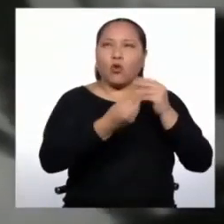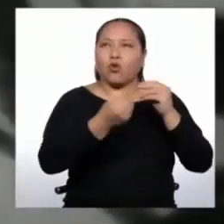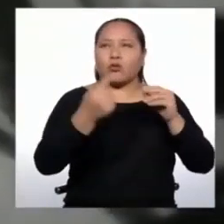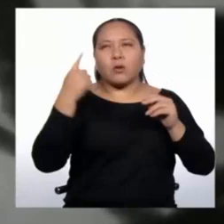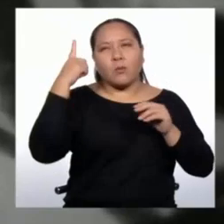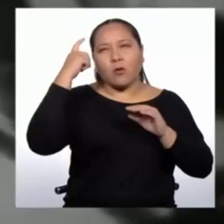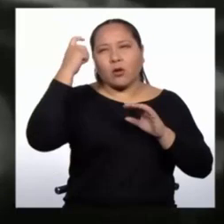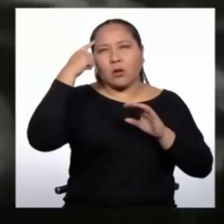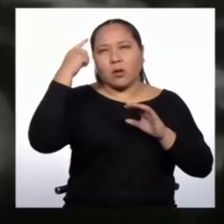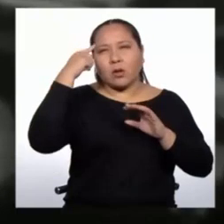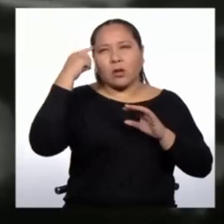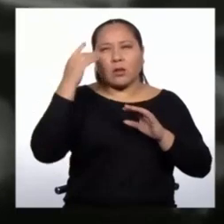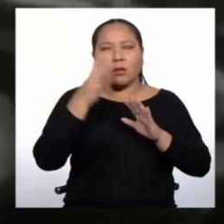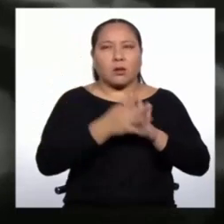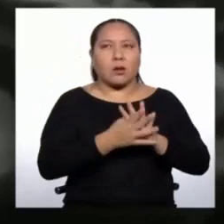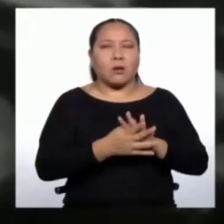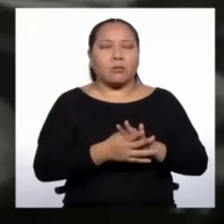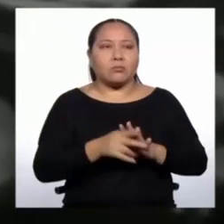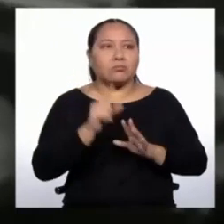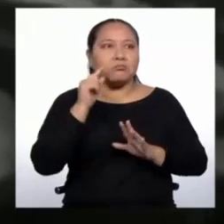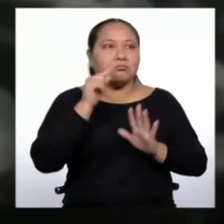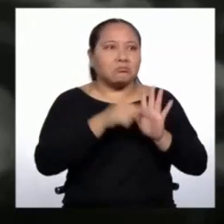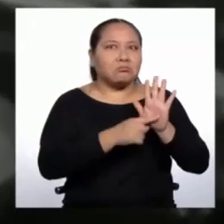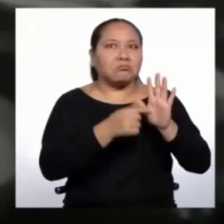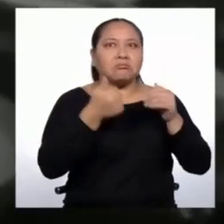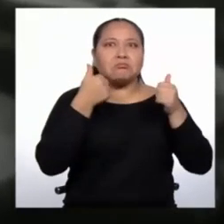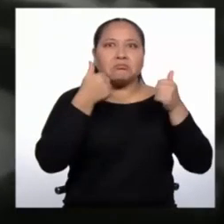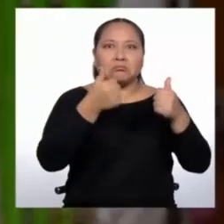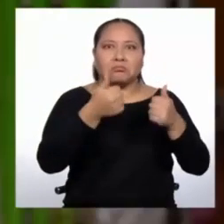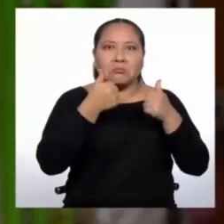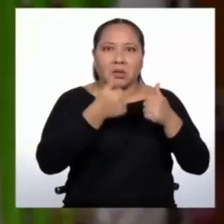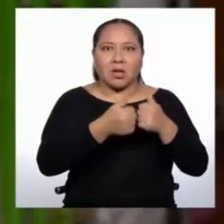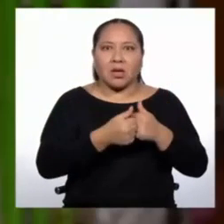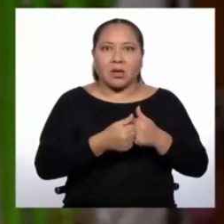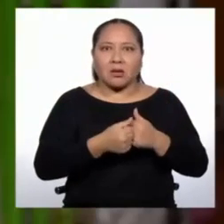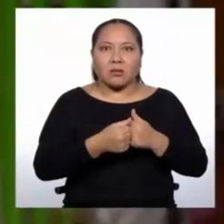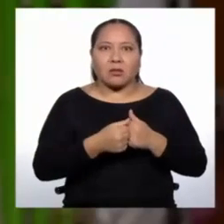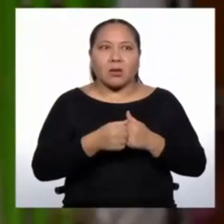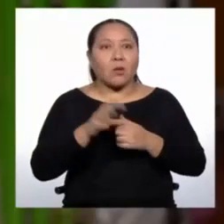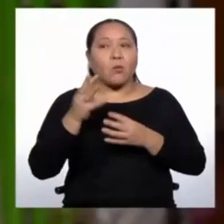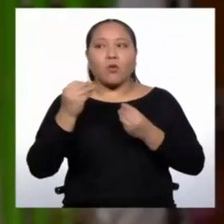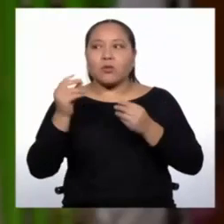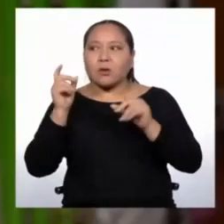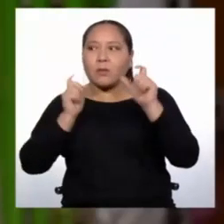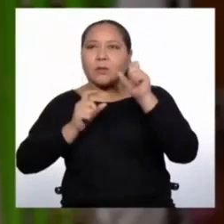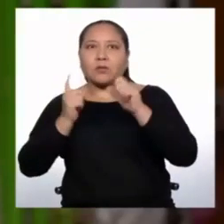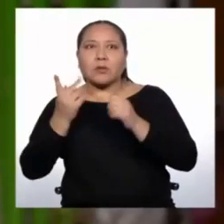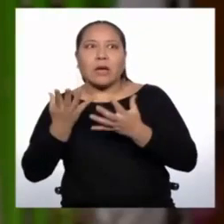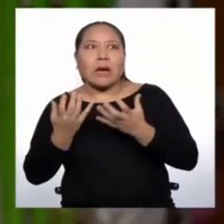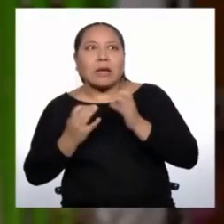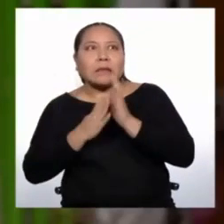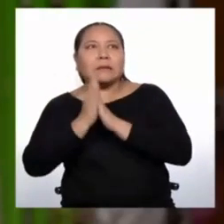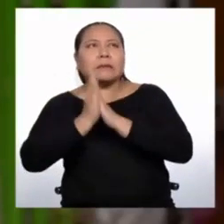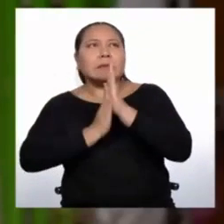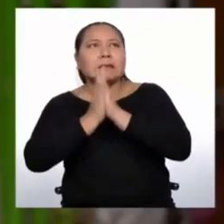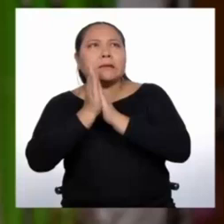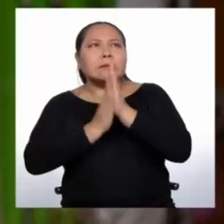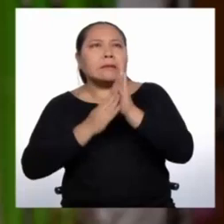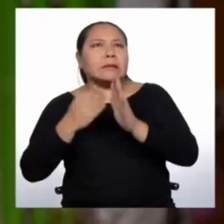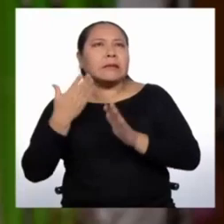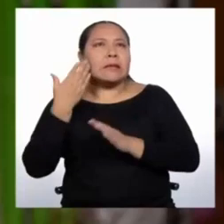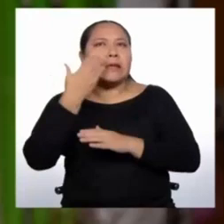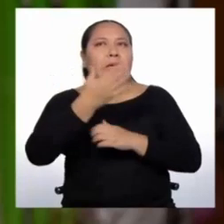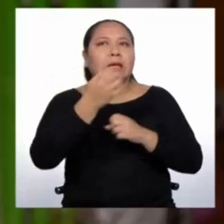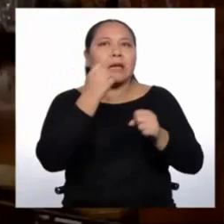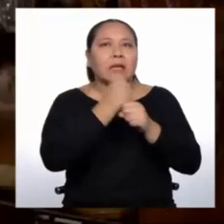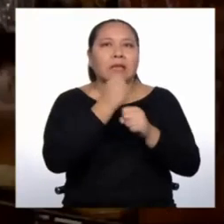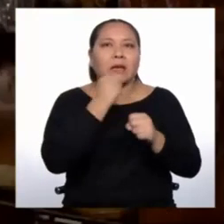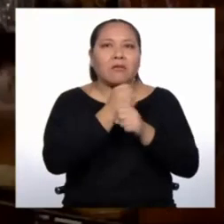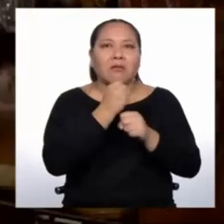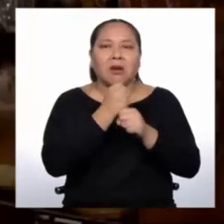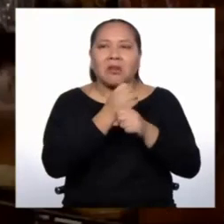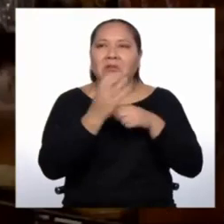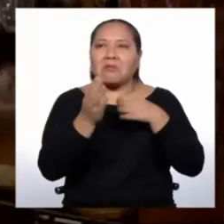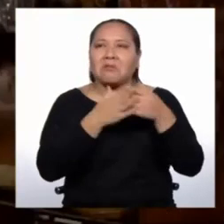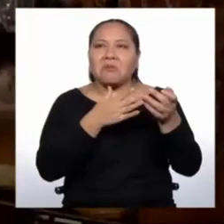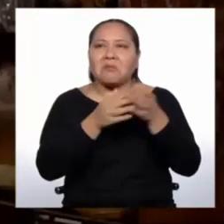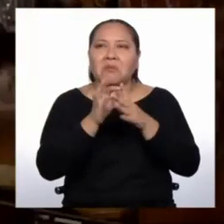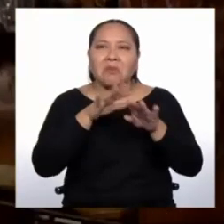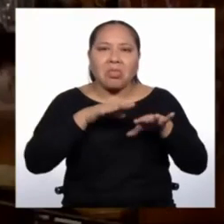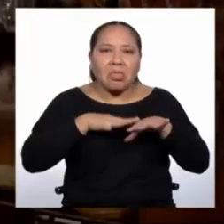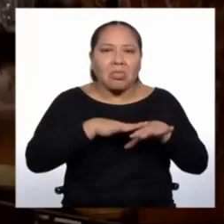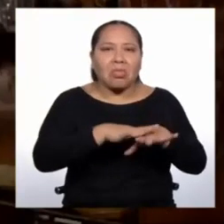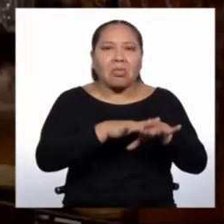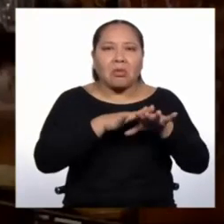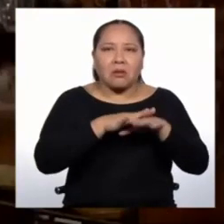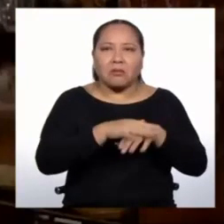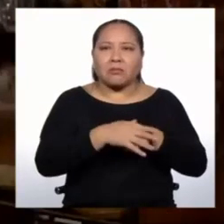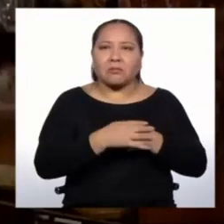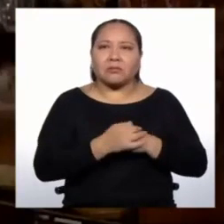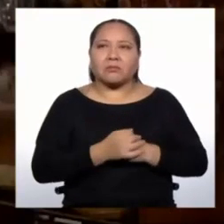y con una gran atracción para los inmigrantes que deseaban ir a trabajar, incluso de manera manual, como lo